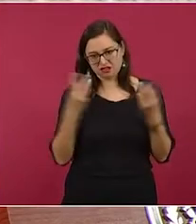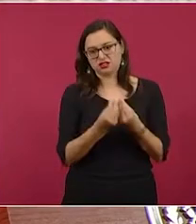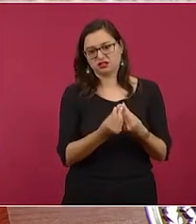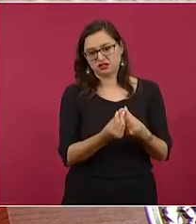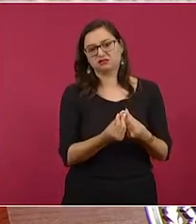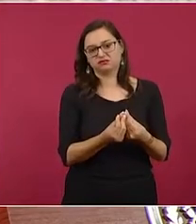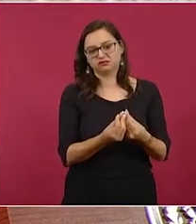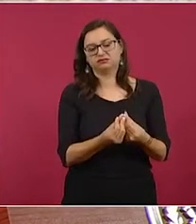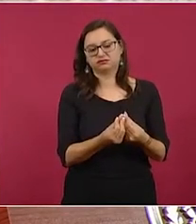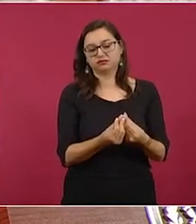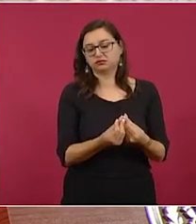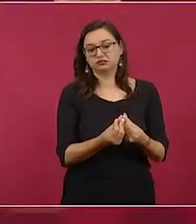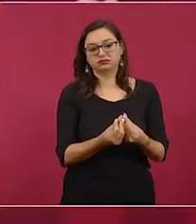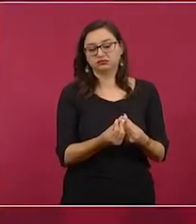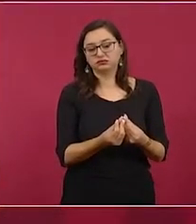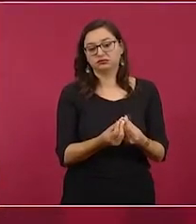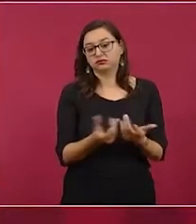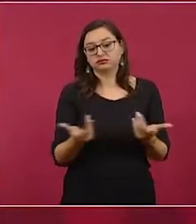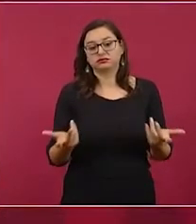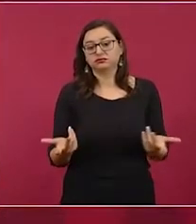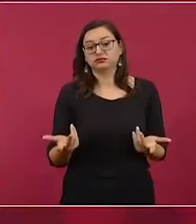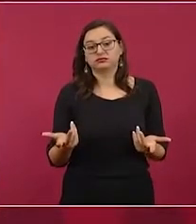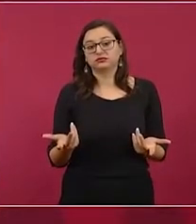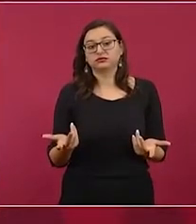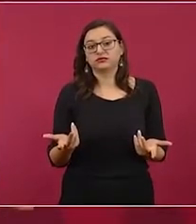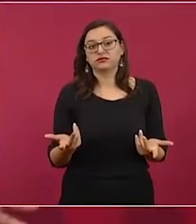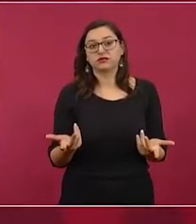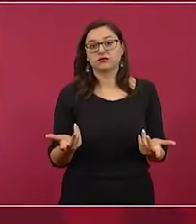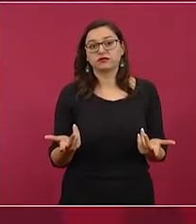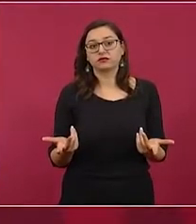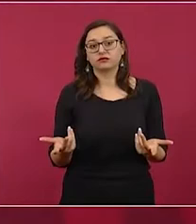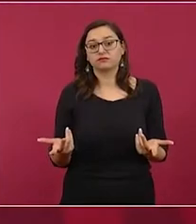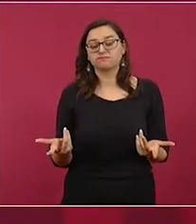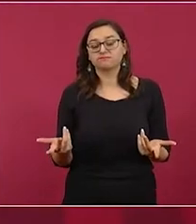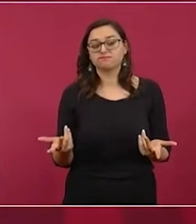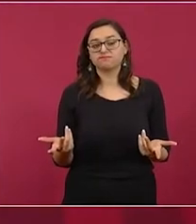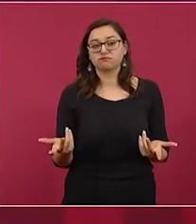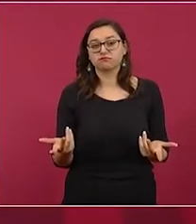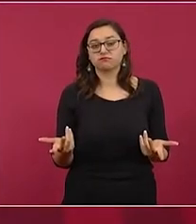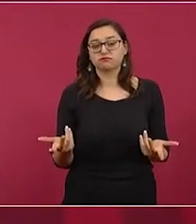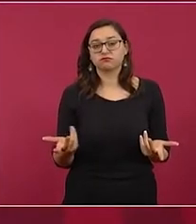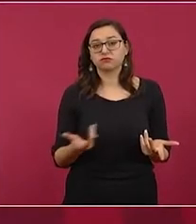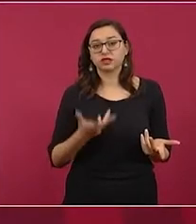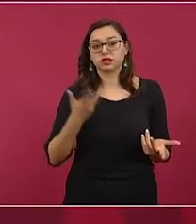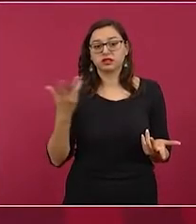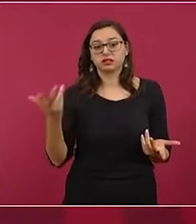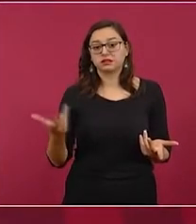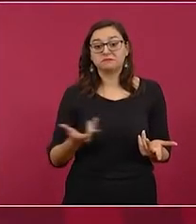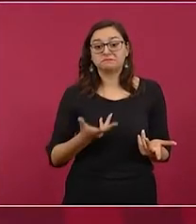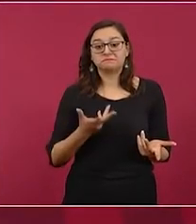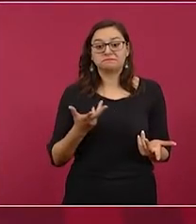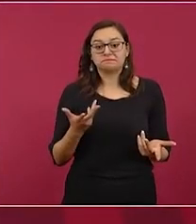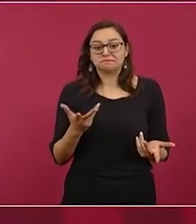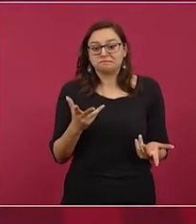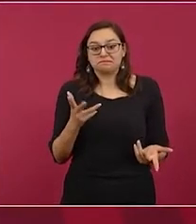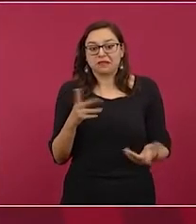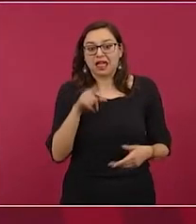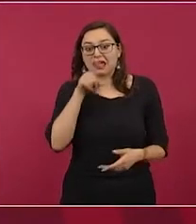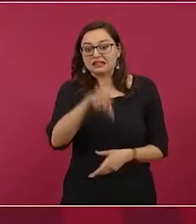O sea, no se puede esperar